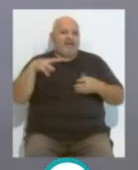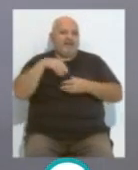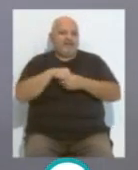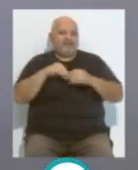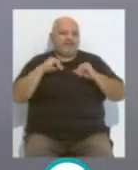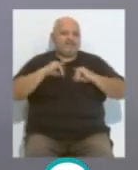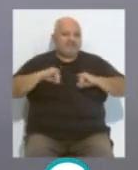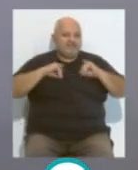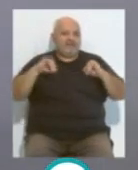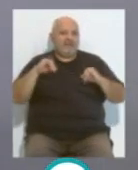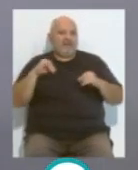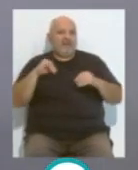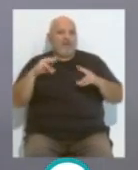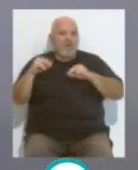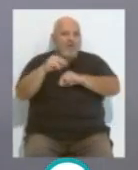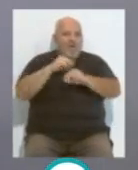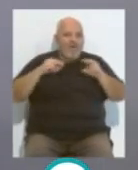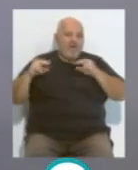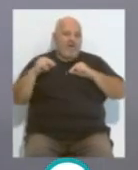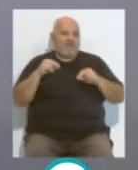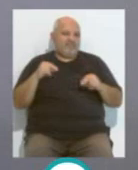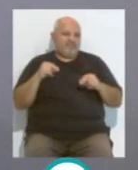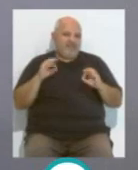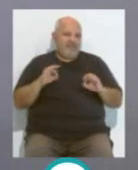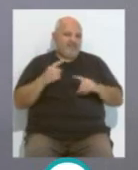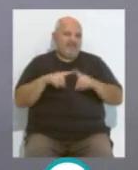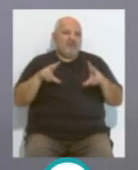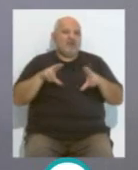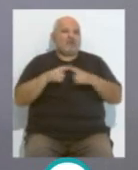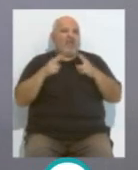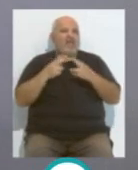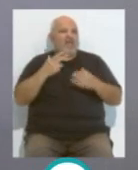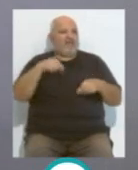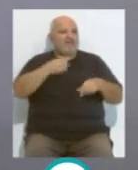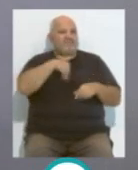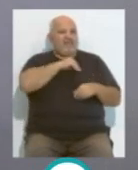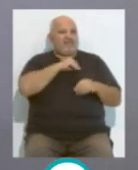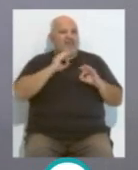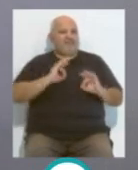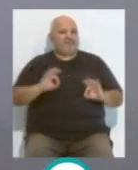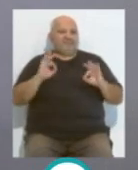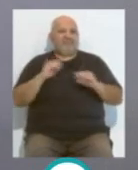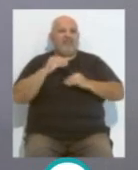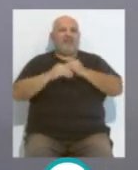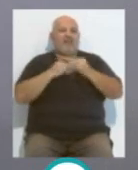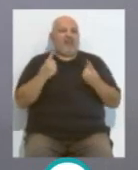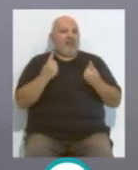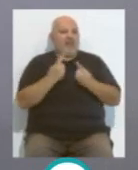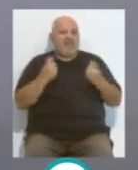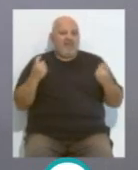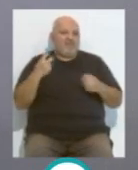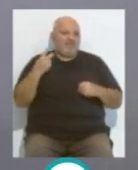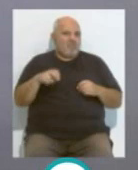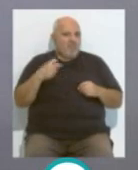y departís con ellos, somos una sociedad donde las celebraciones, sobre todo por el